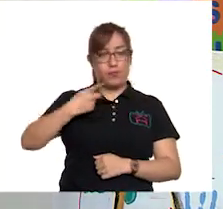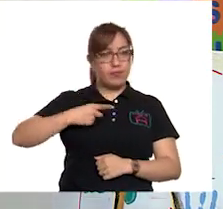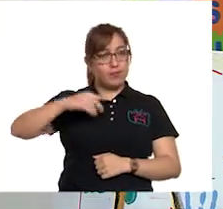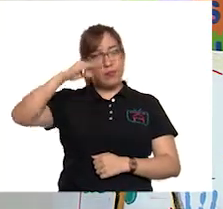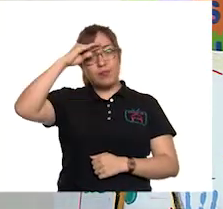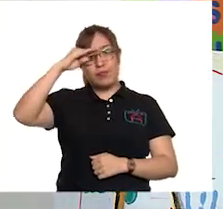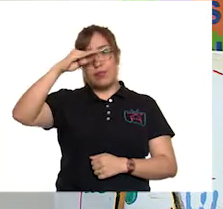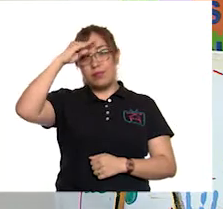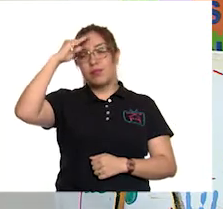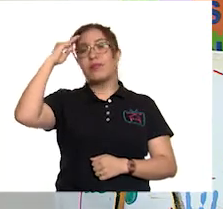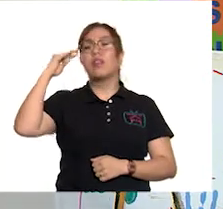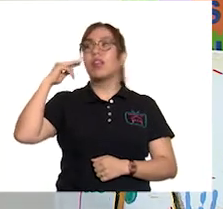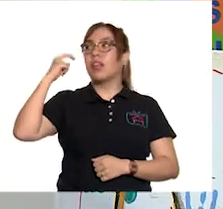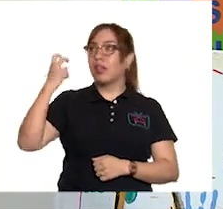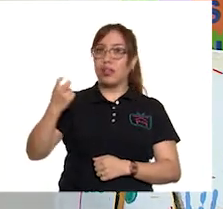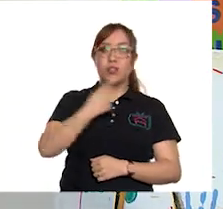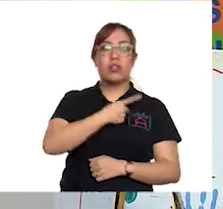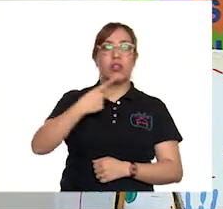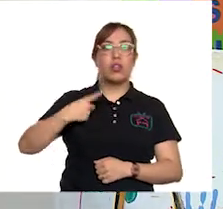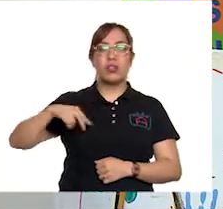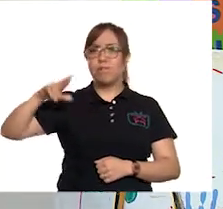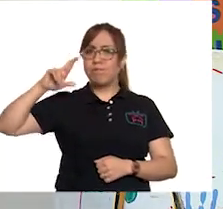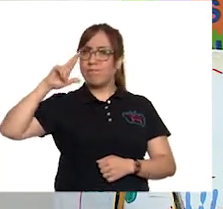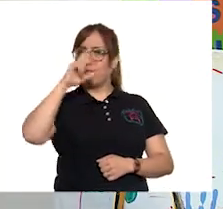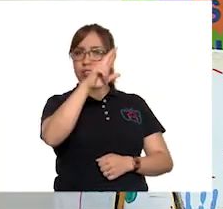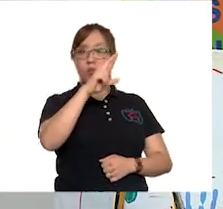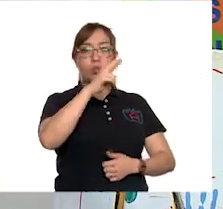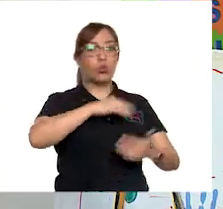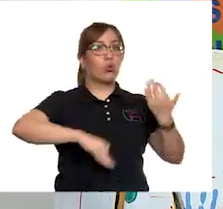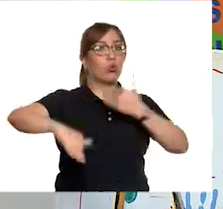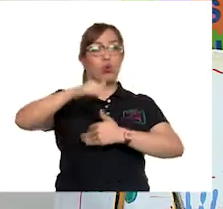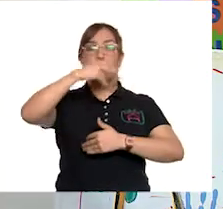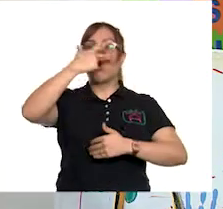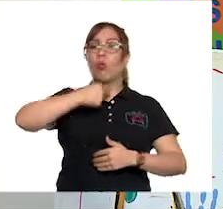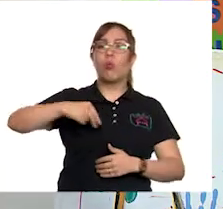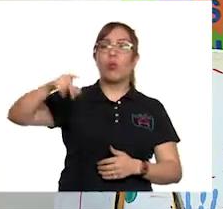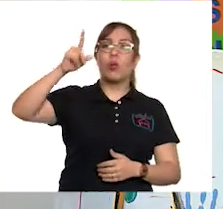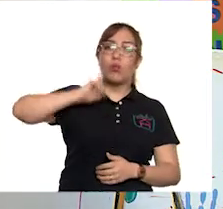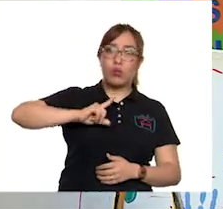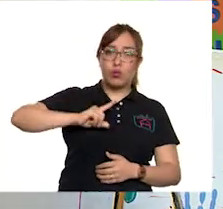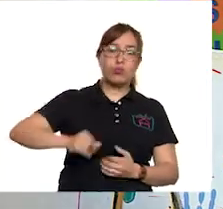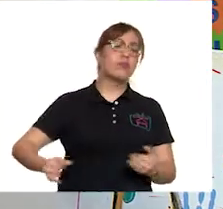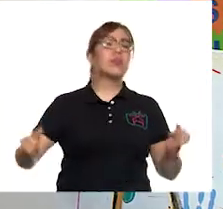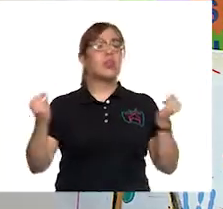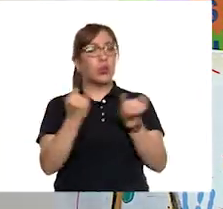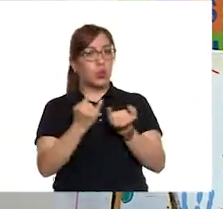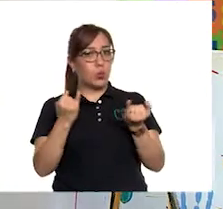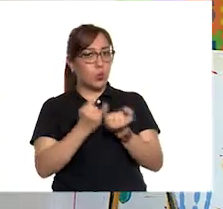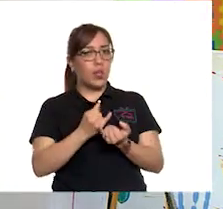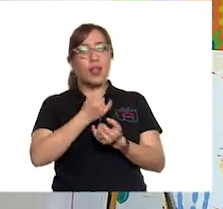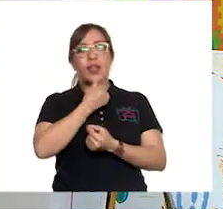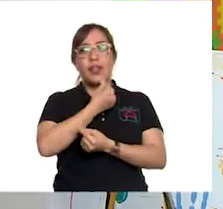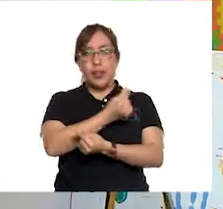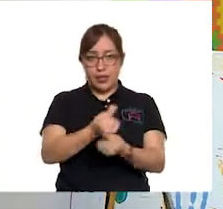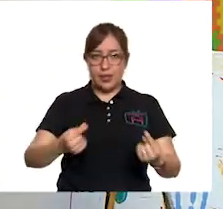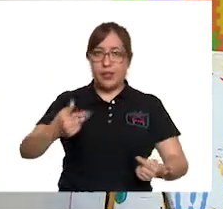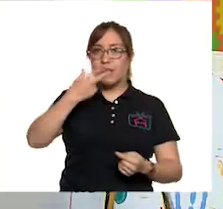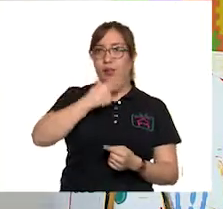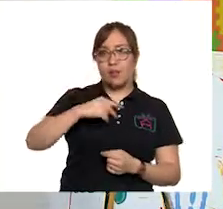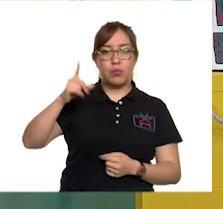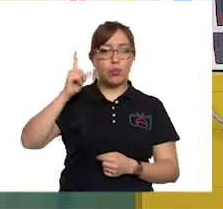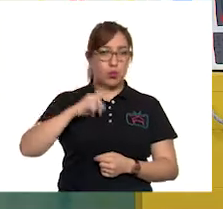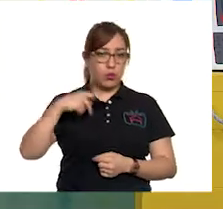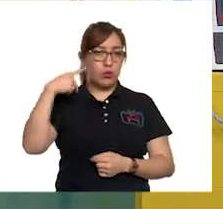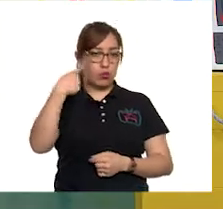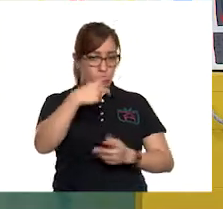organización deben respetar los derechos de todas y de todos, incluyendo a las niñas y los niños, cuando el asunto es de su